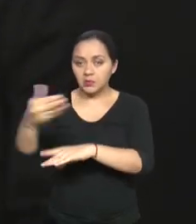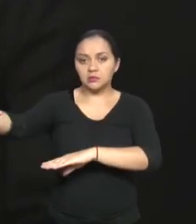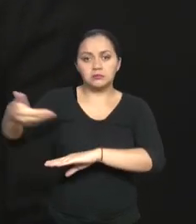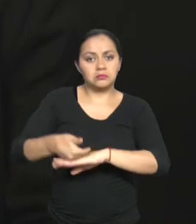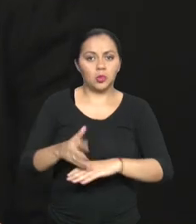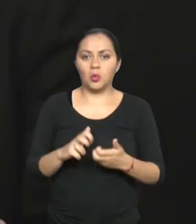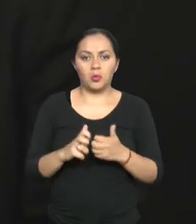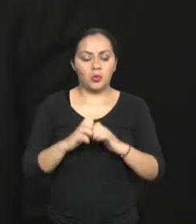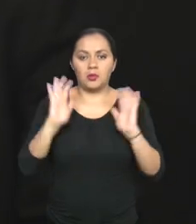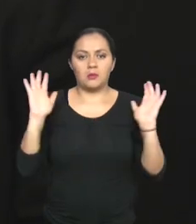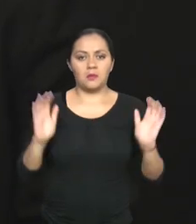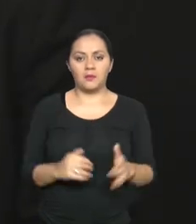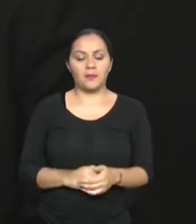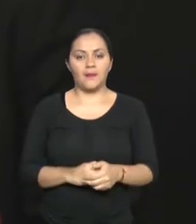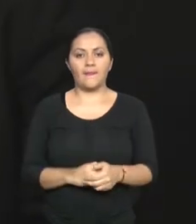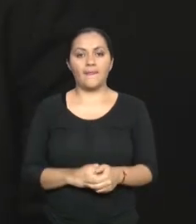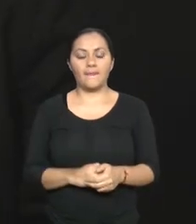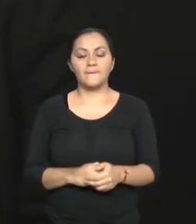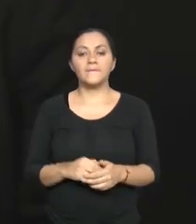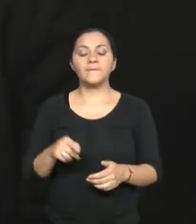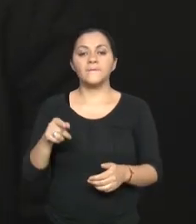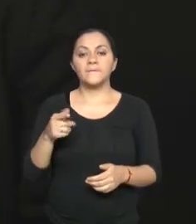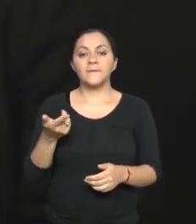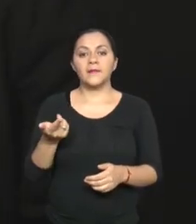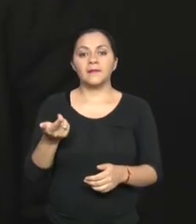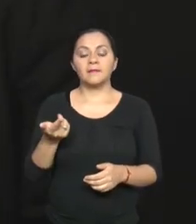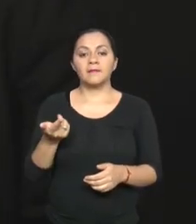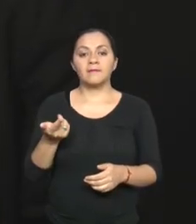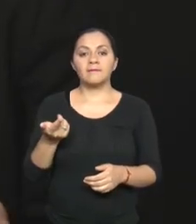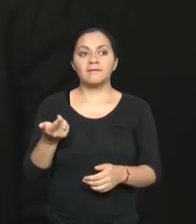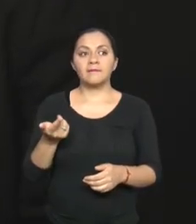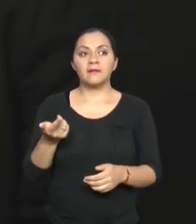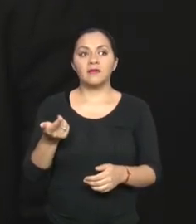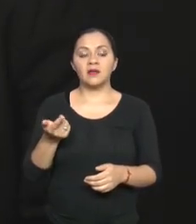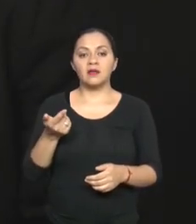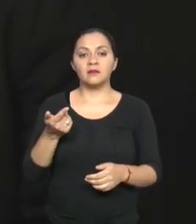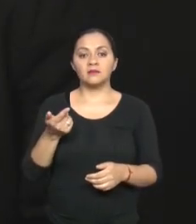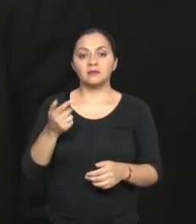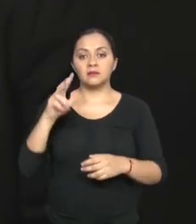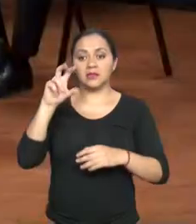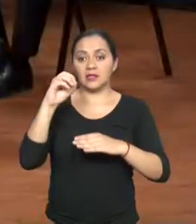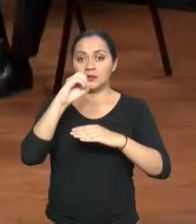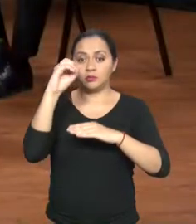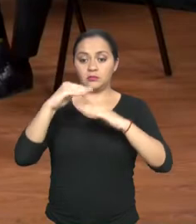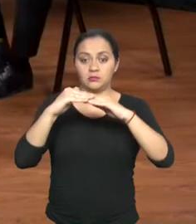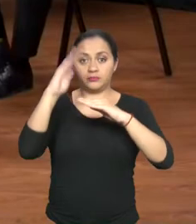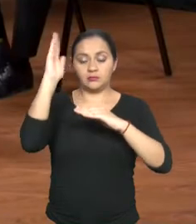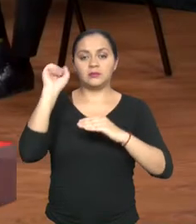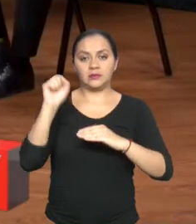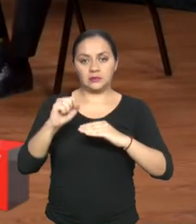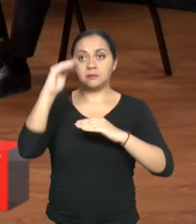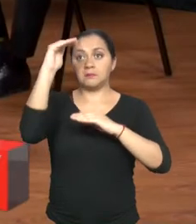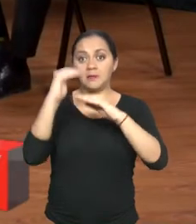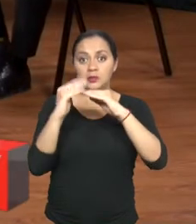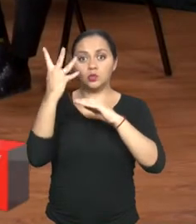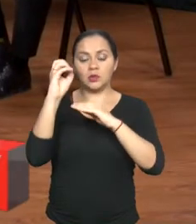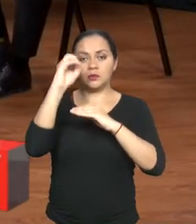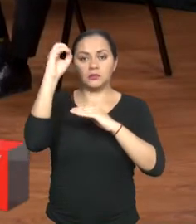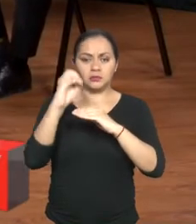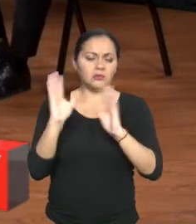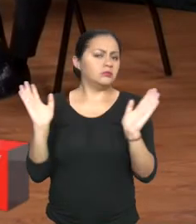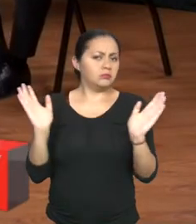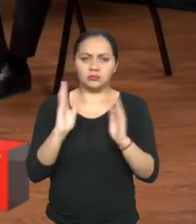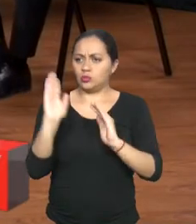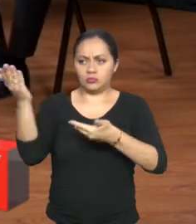una discapacidad menor al 40% y superior al 30%. Y respecto a lo que señalabas Javier del